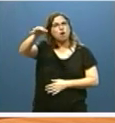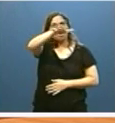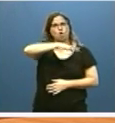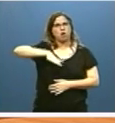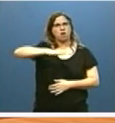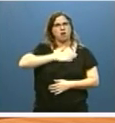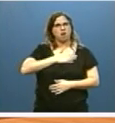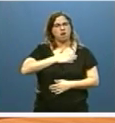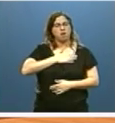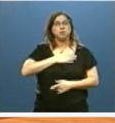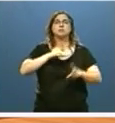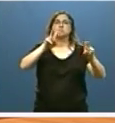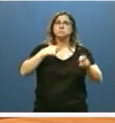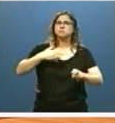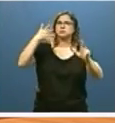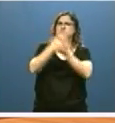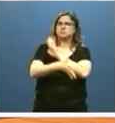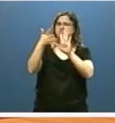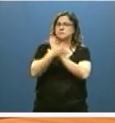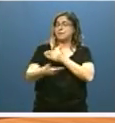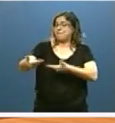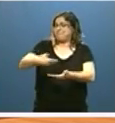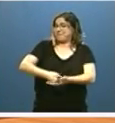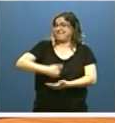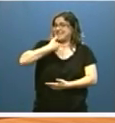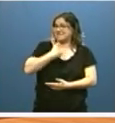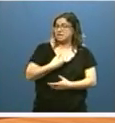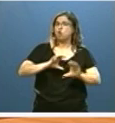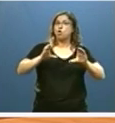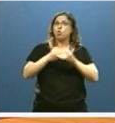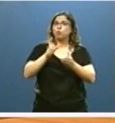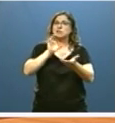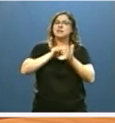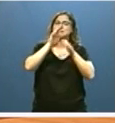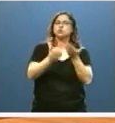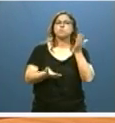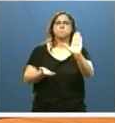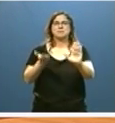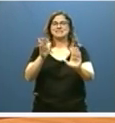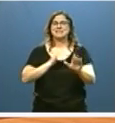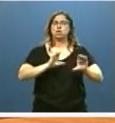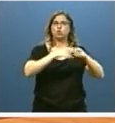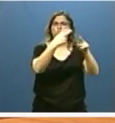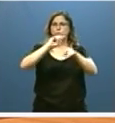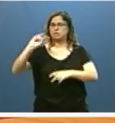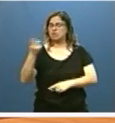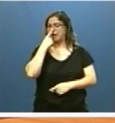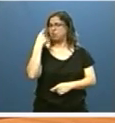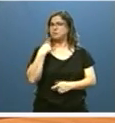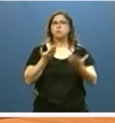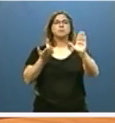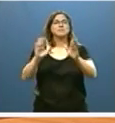Conforme a lo que se le encomendó, la Junta presentó a los grupos parlamentarios de esta Cámara el pasado año